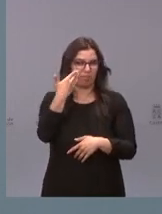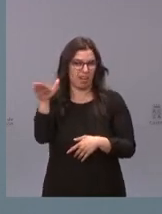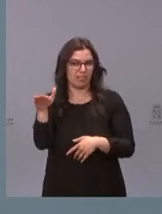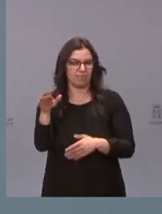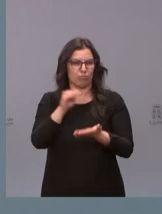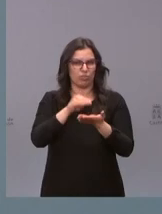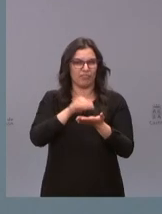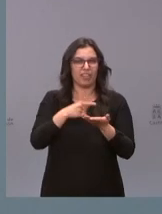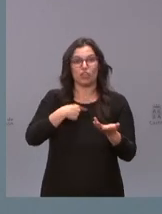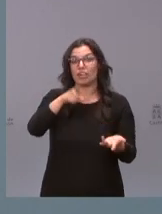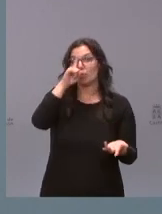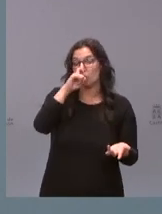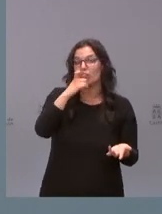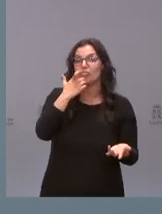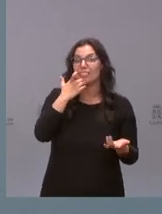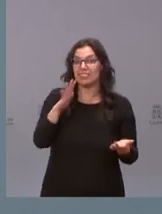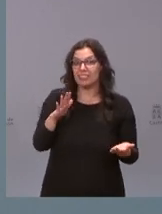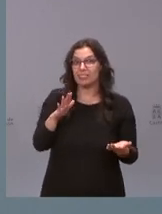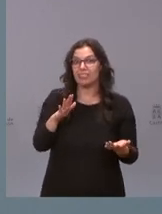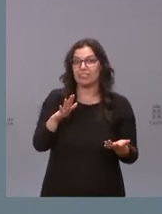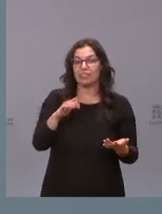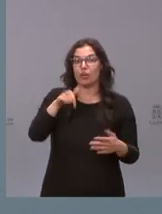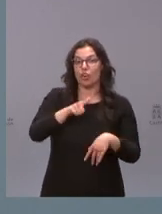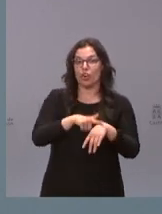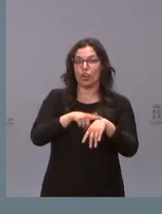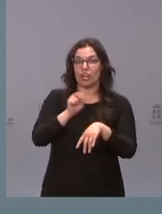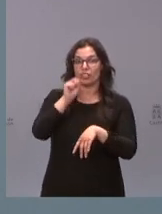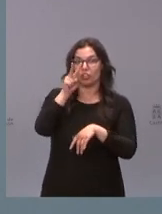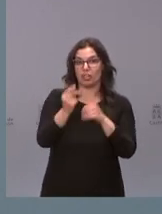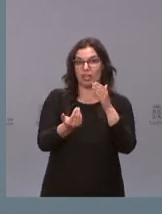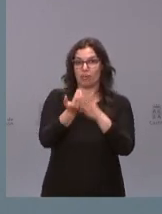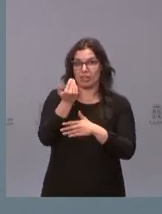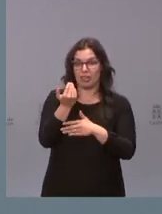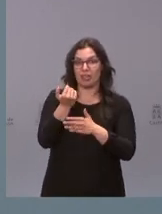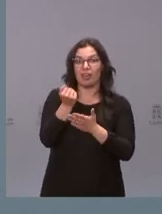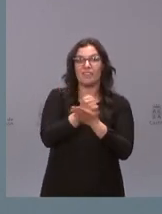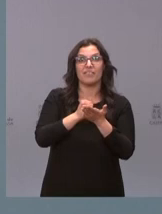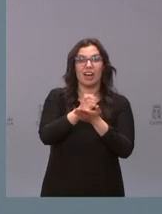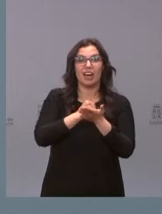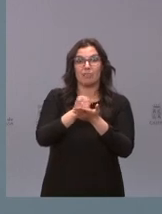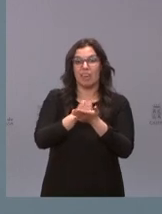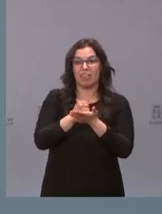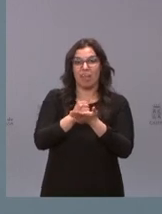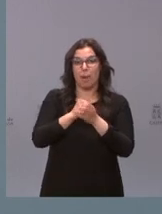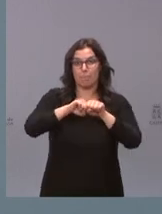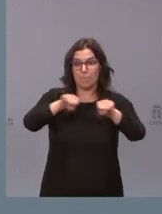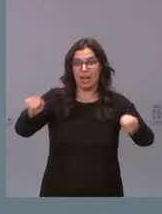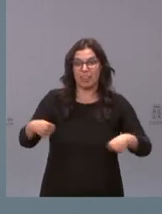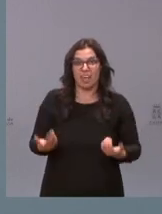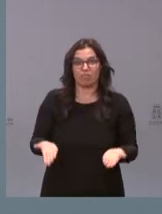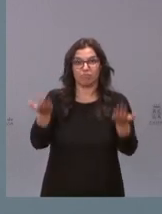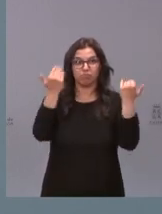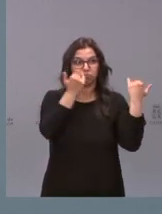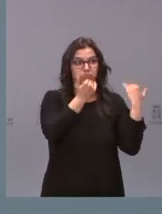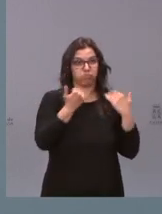quiero recordar que si hoy a las 12 de la mañana se retiraran de las farmacias todos los productos que han